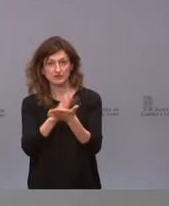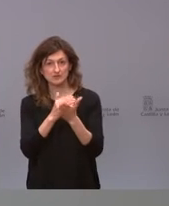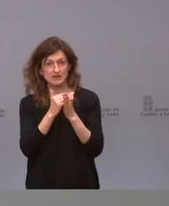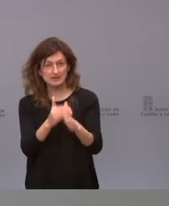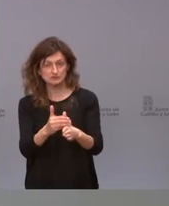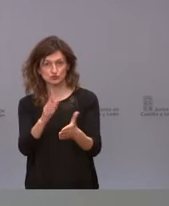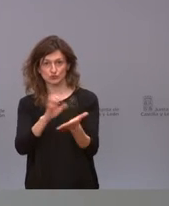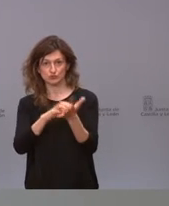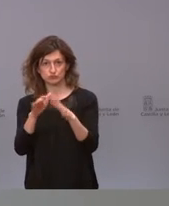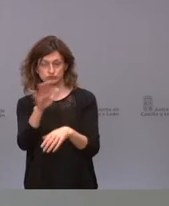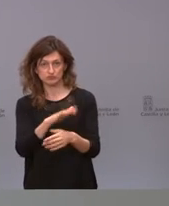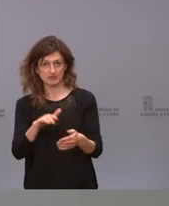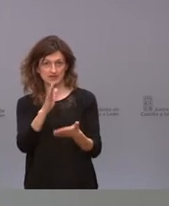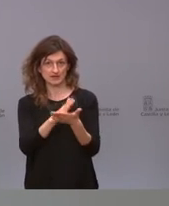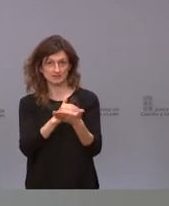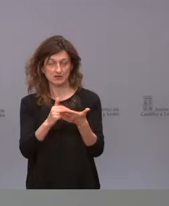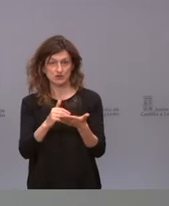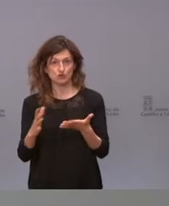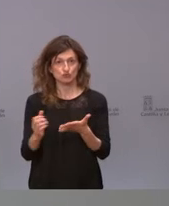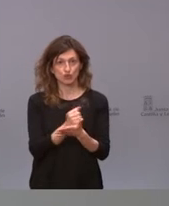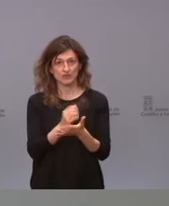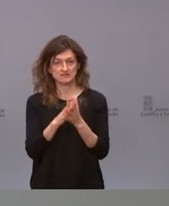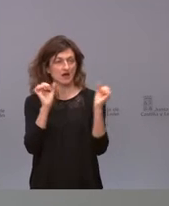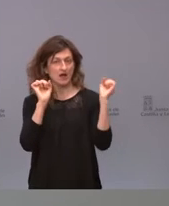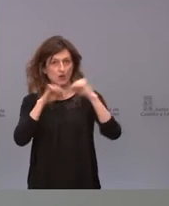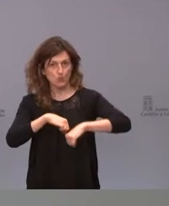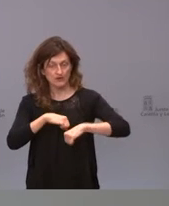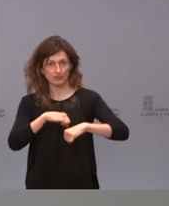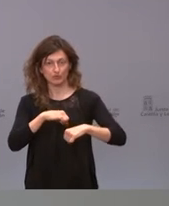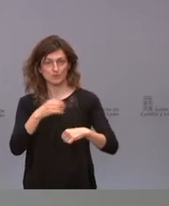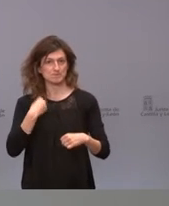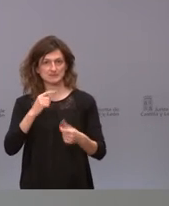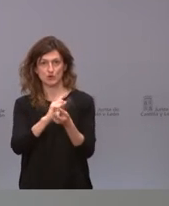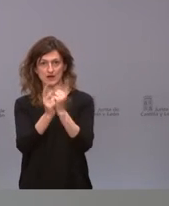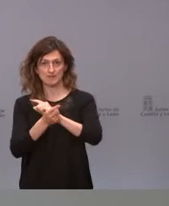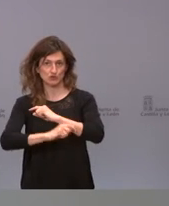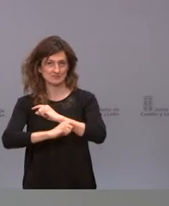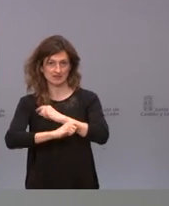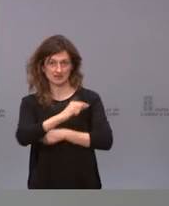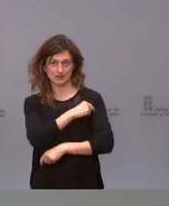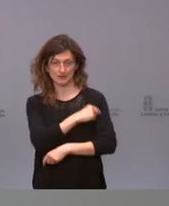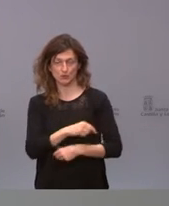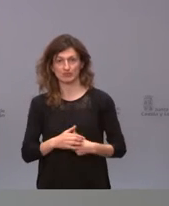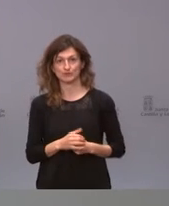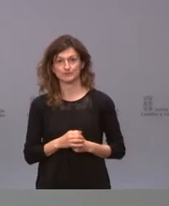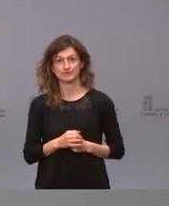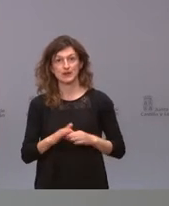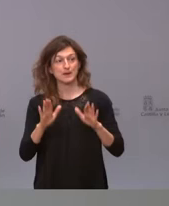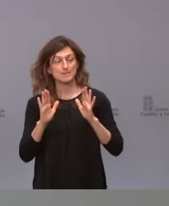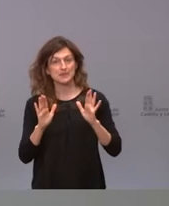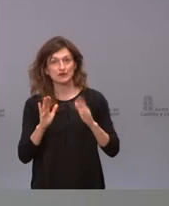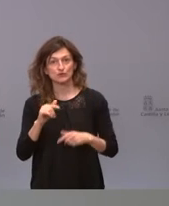de comunidades autónomas estábamos todas de acuerdo con este cambio de estrategia pero aquí sí que